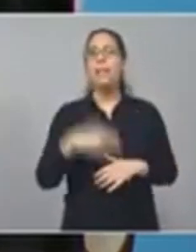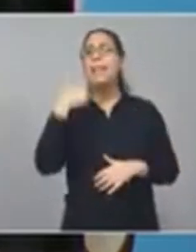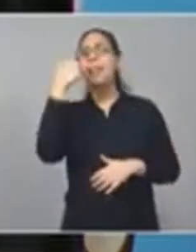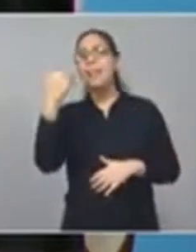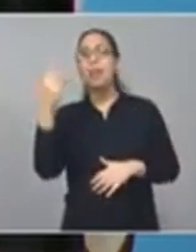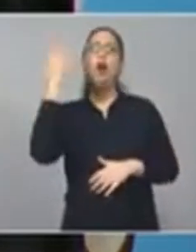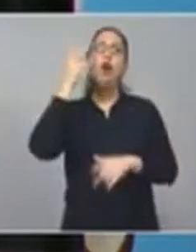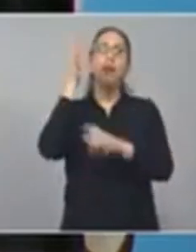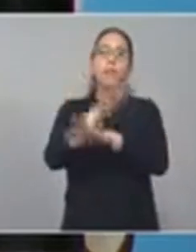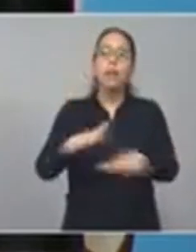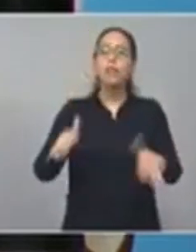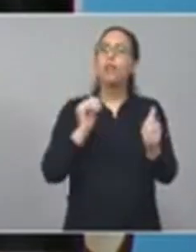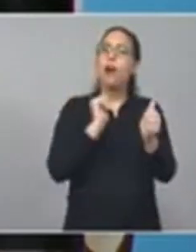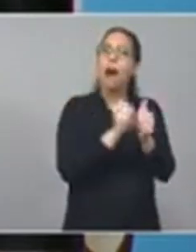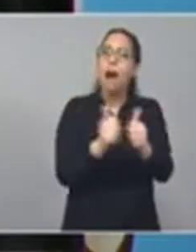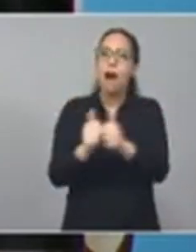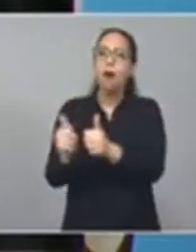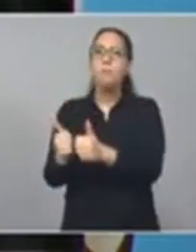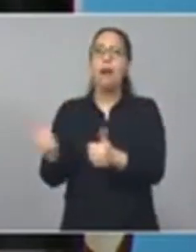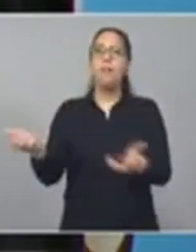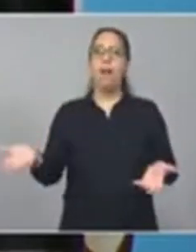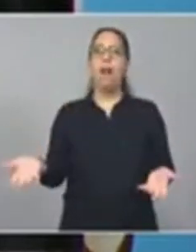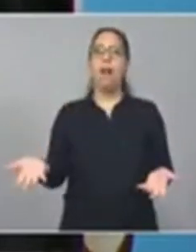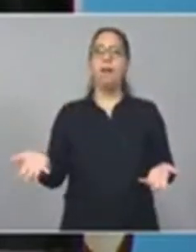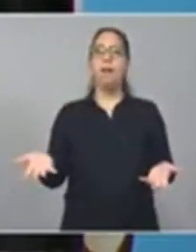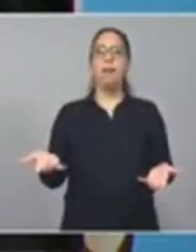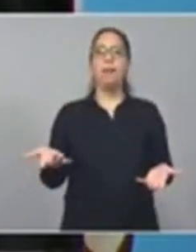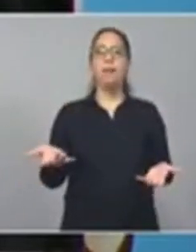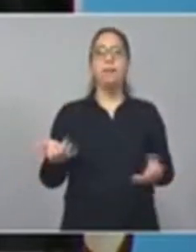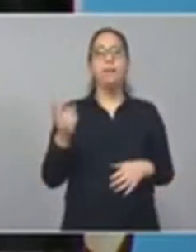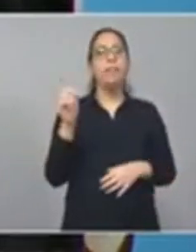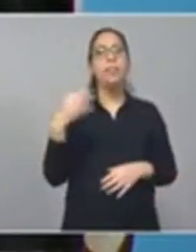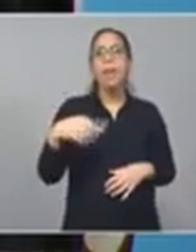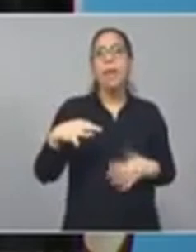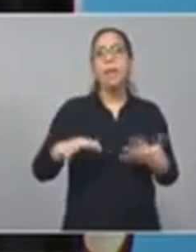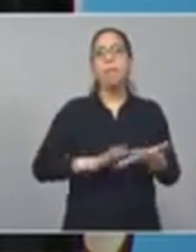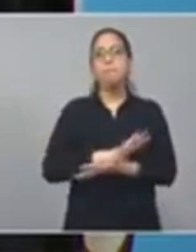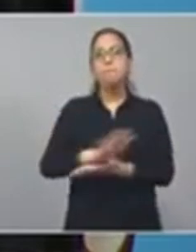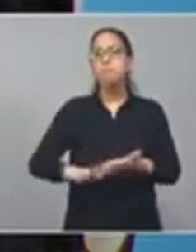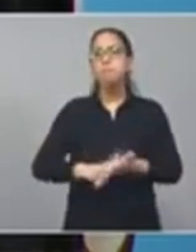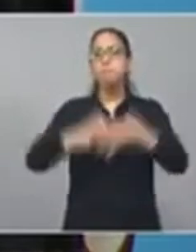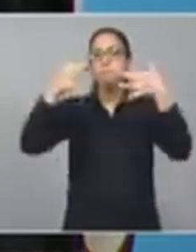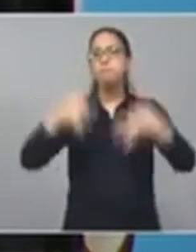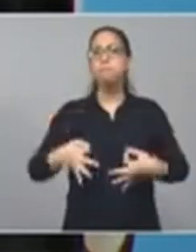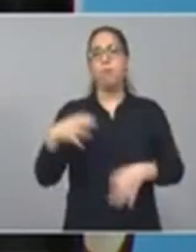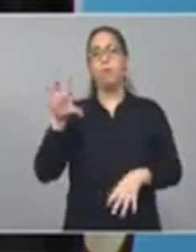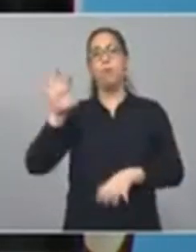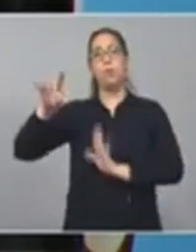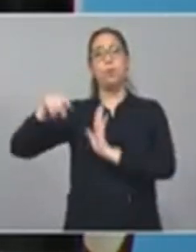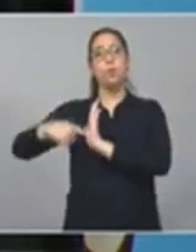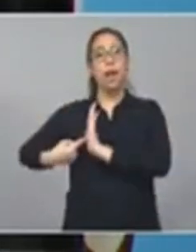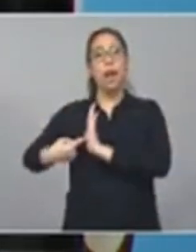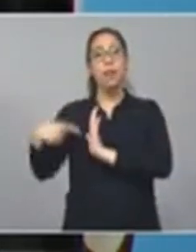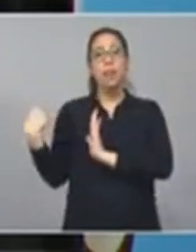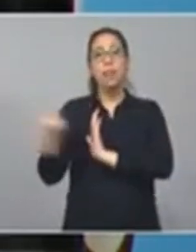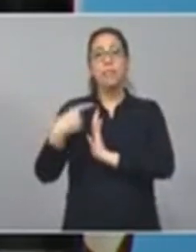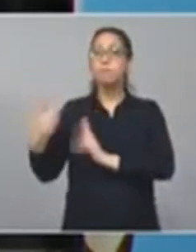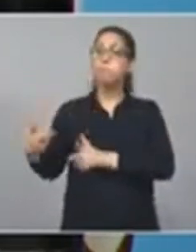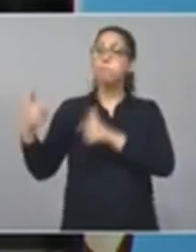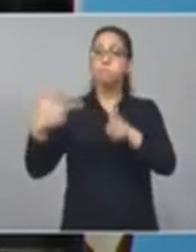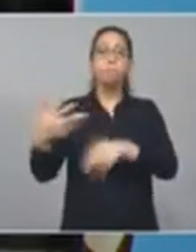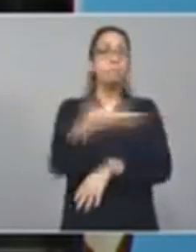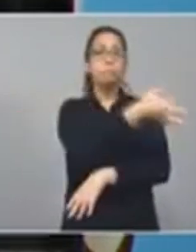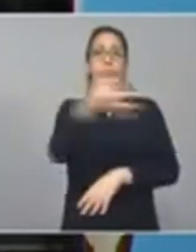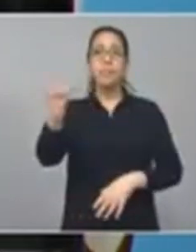y a los nietos de los desaparecidos y que se resuelva, reafirmando desde la provincia de Buenos Aires, que fueron